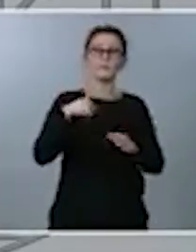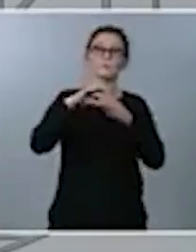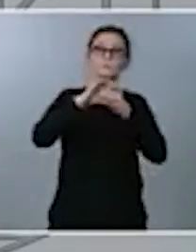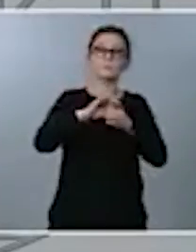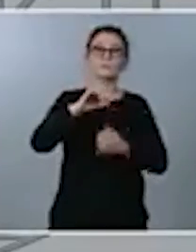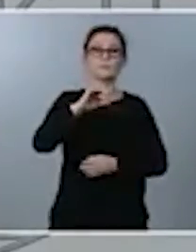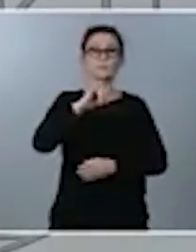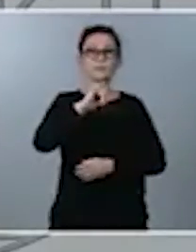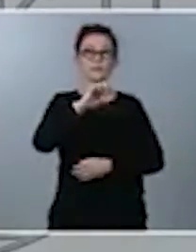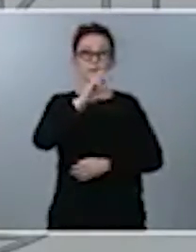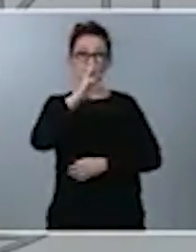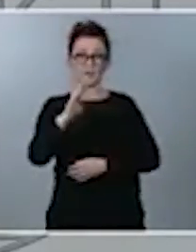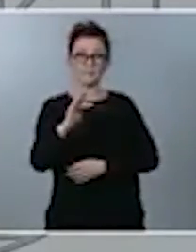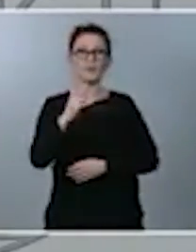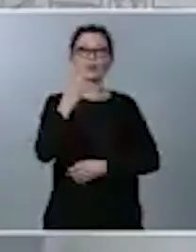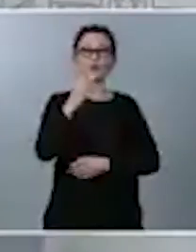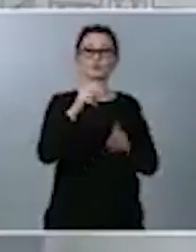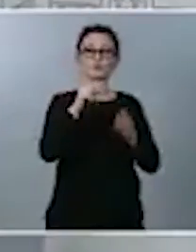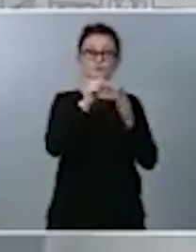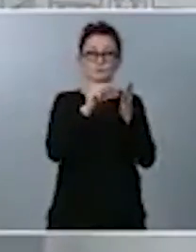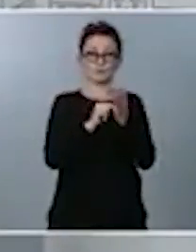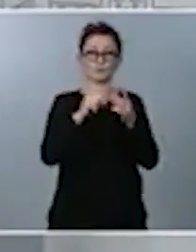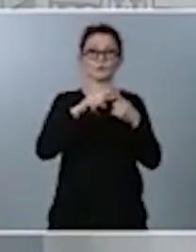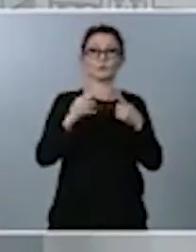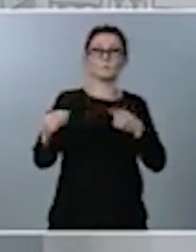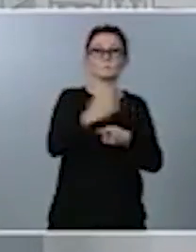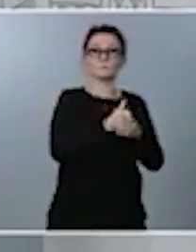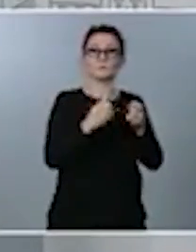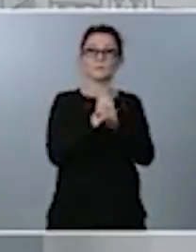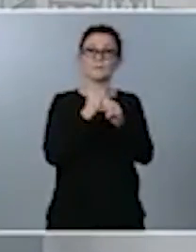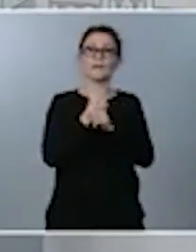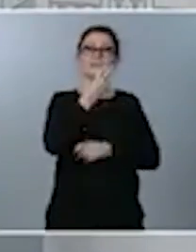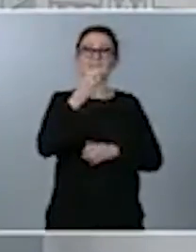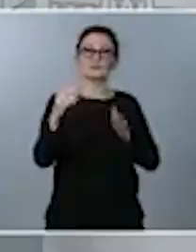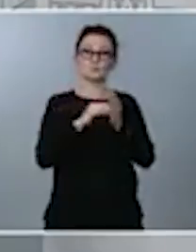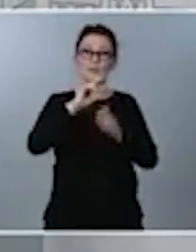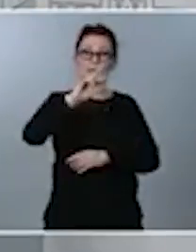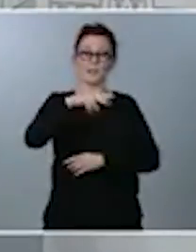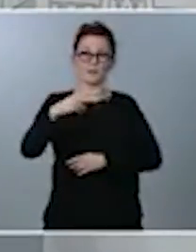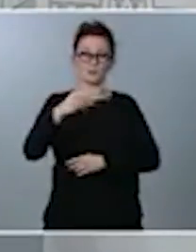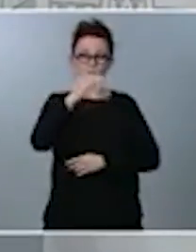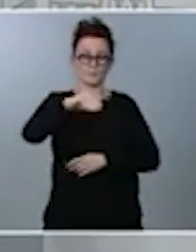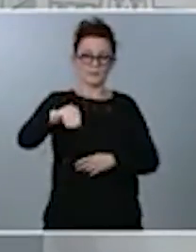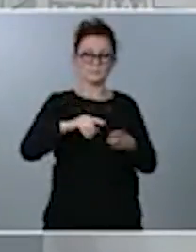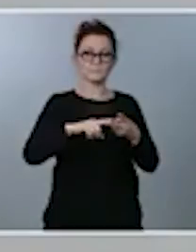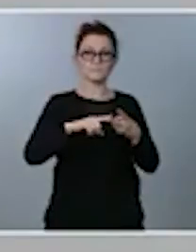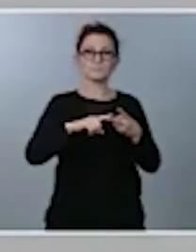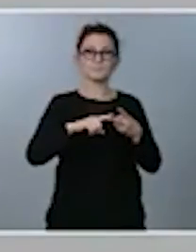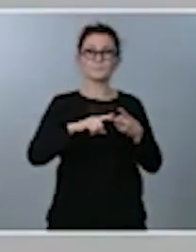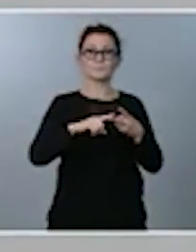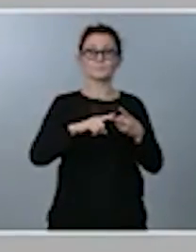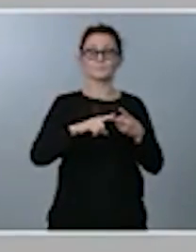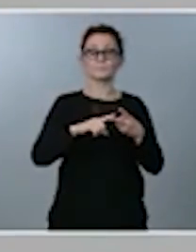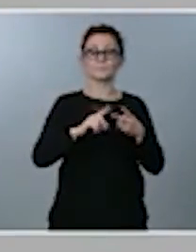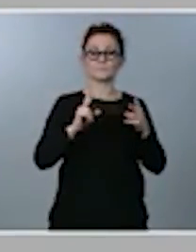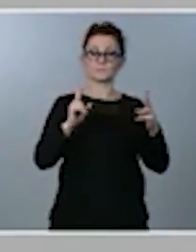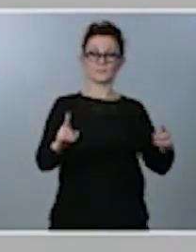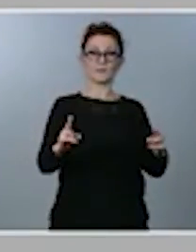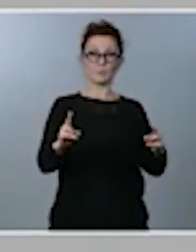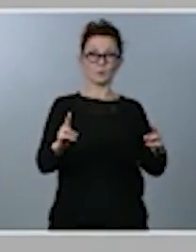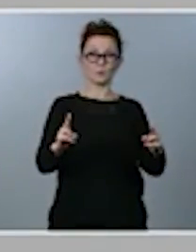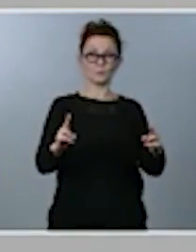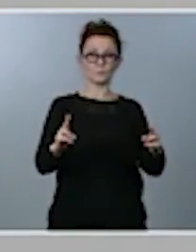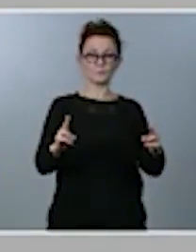incrementan dos puntos, las rentas del trabajo superior a 300.000 euros. Se trata solo el tramo respecto a esa medida